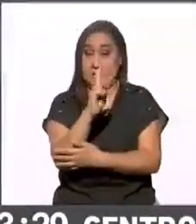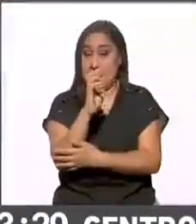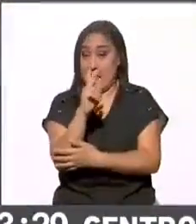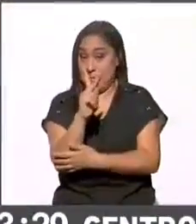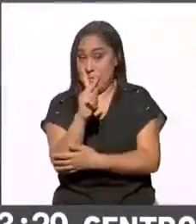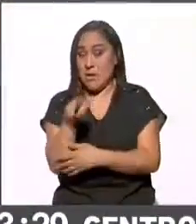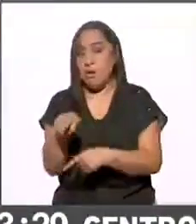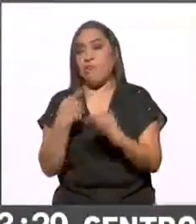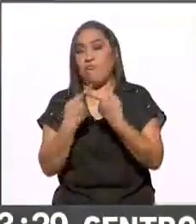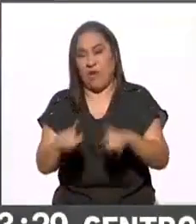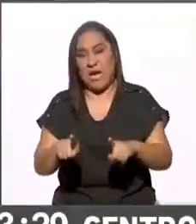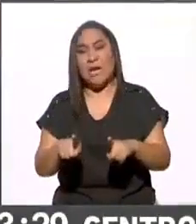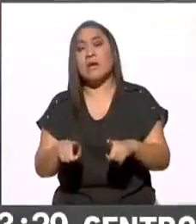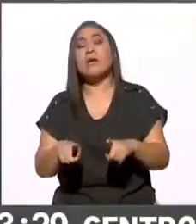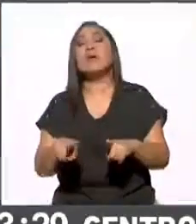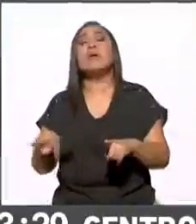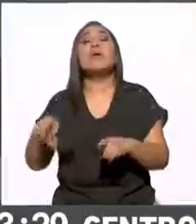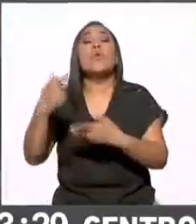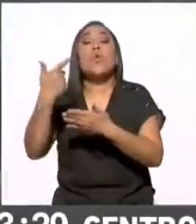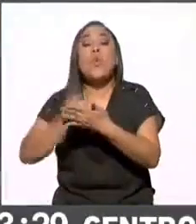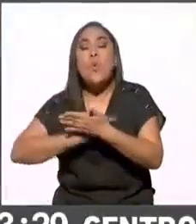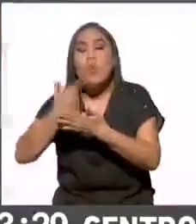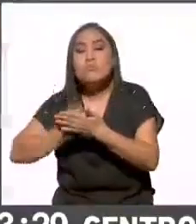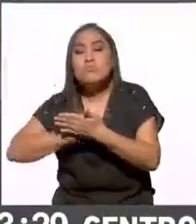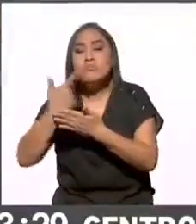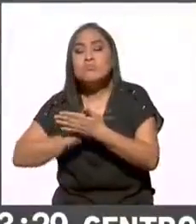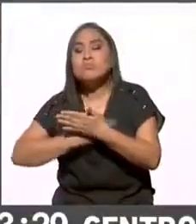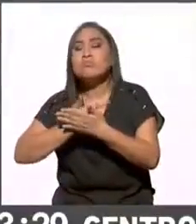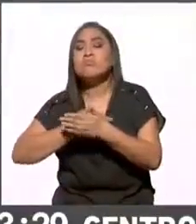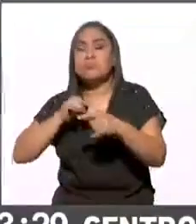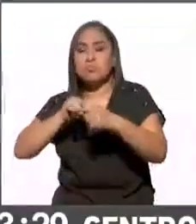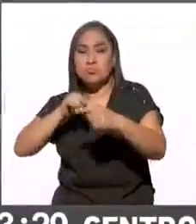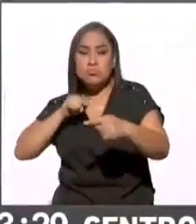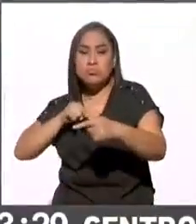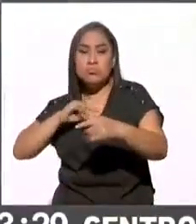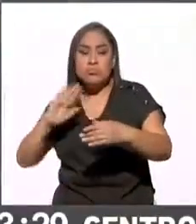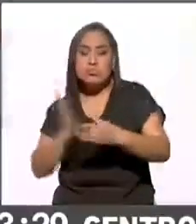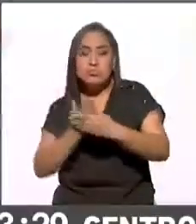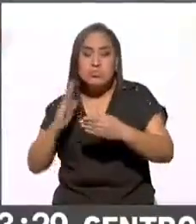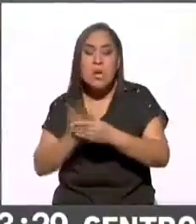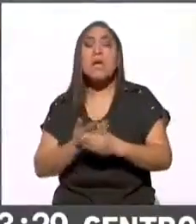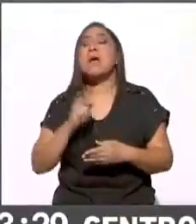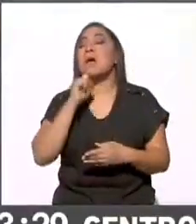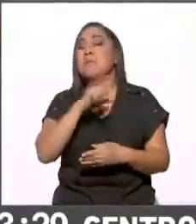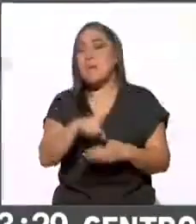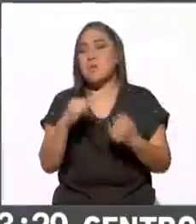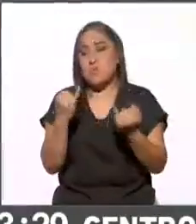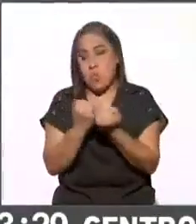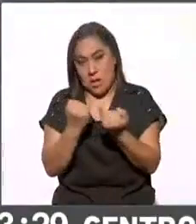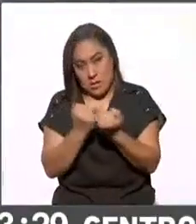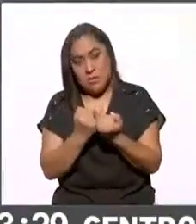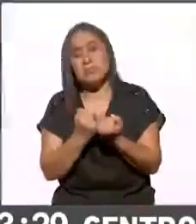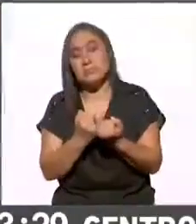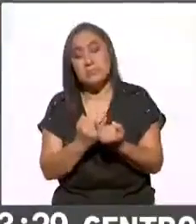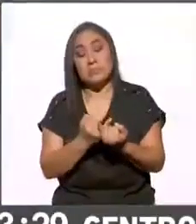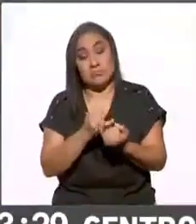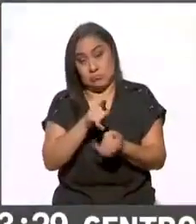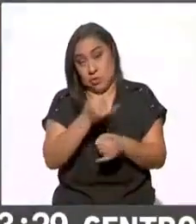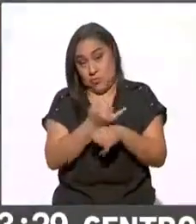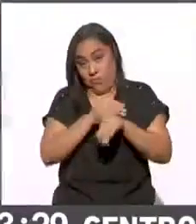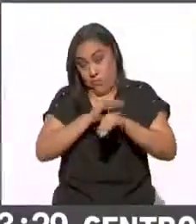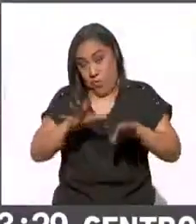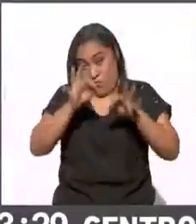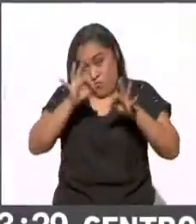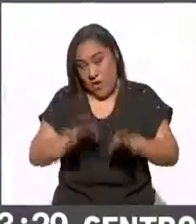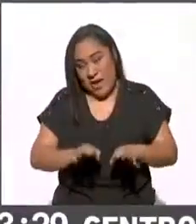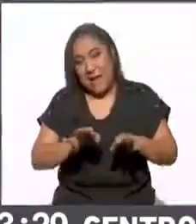PREP es el conteo de las actas que van llegando, que tampoco significa que sean, a pesar de que es información oficial de las